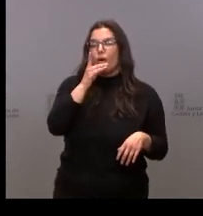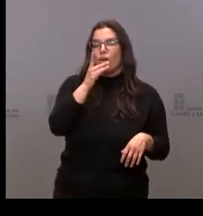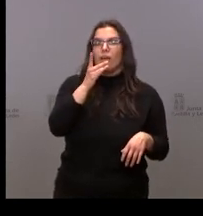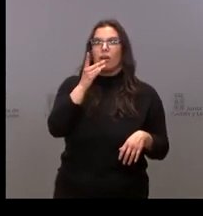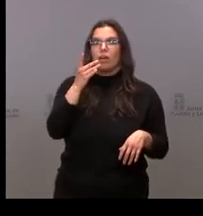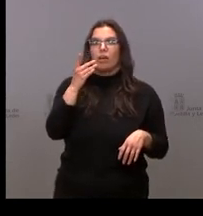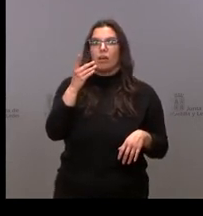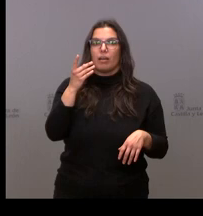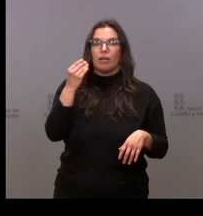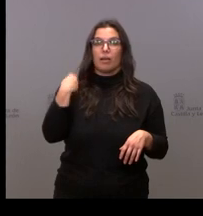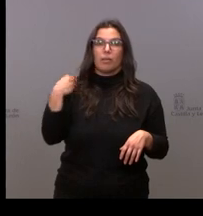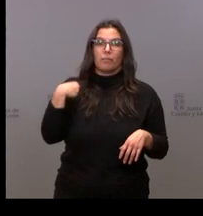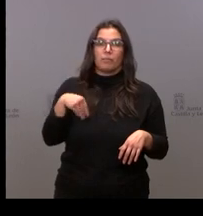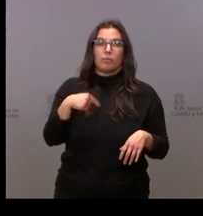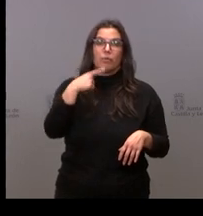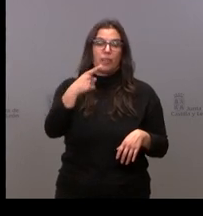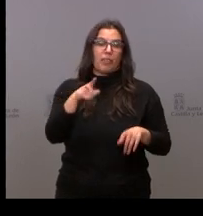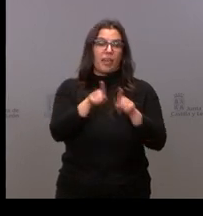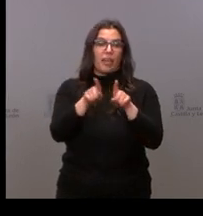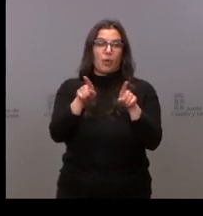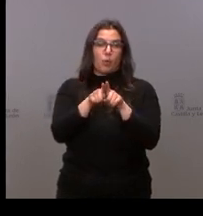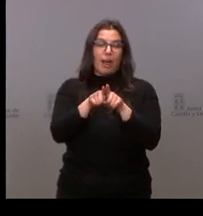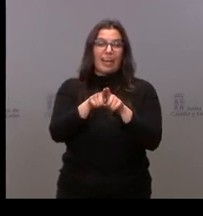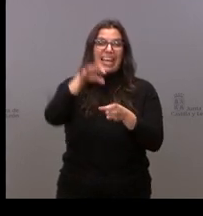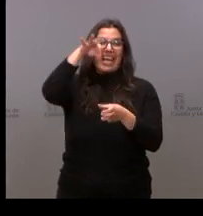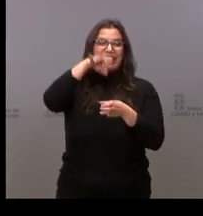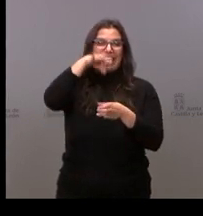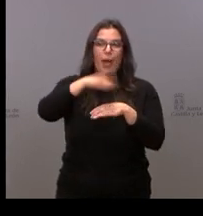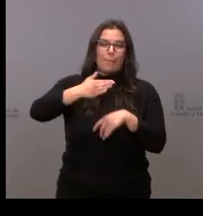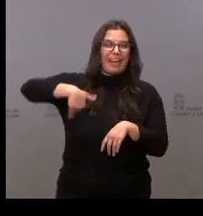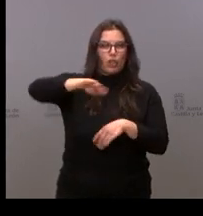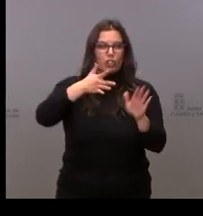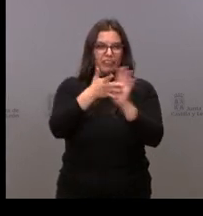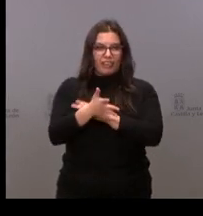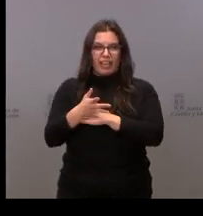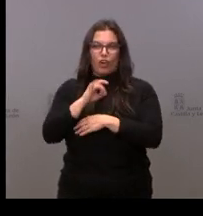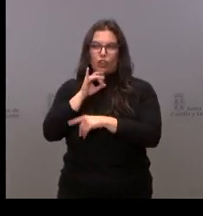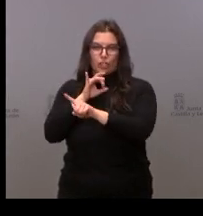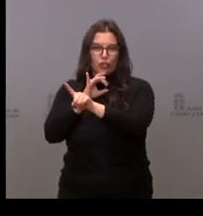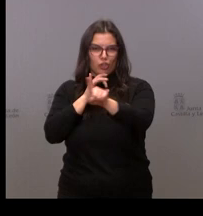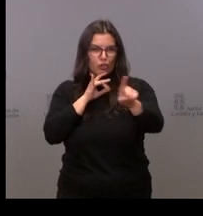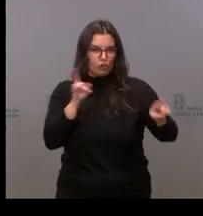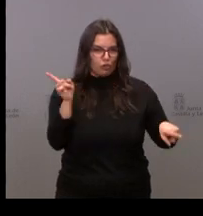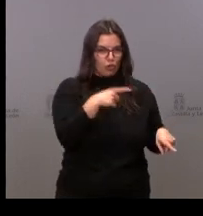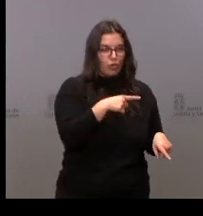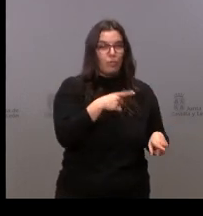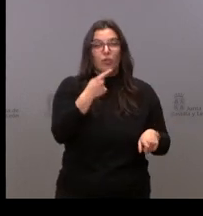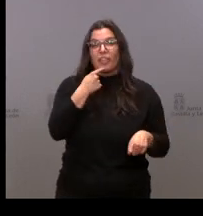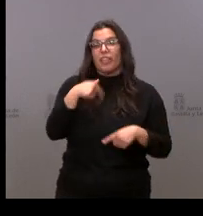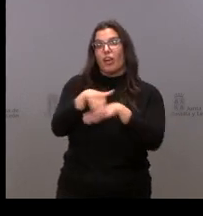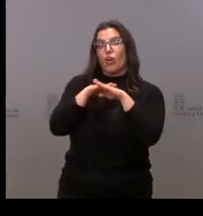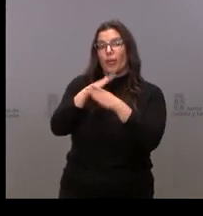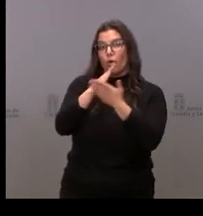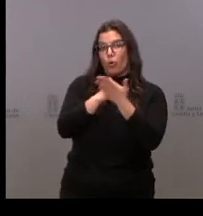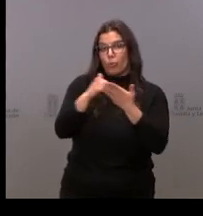slogan de Café para Todos, Atila para Todos, al hilo de lo que acaba de comentar, de que no contempla el Gobierno autonómico